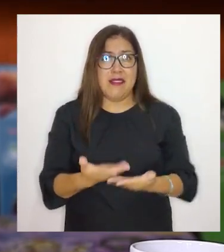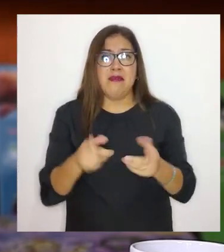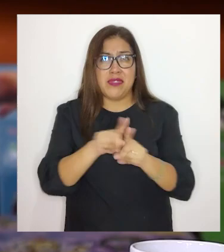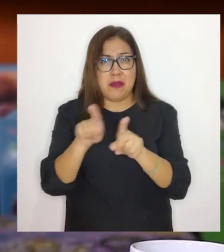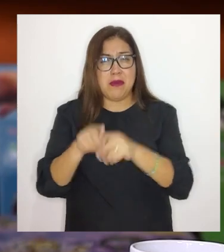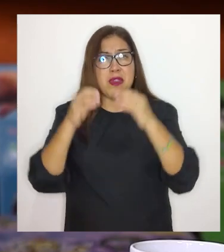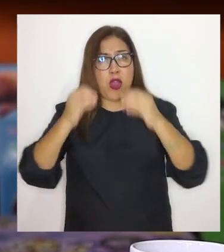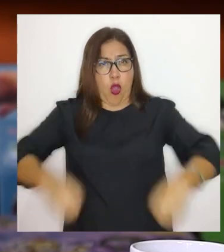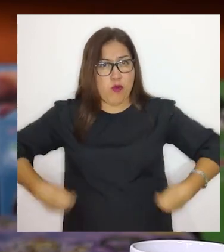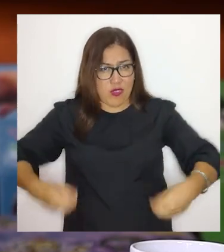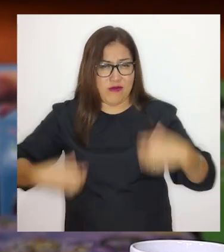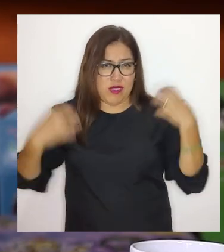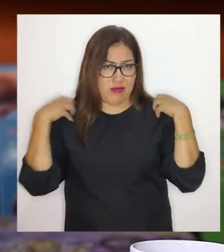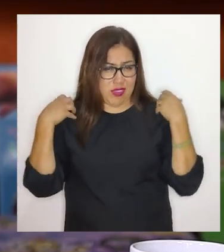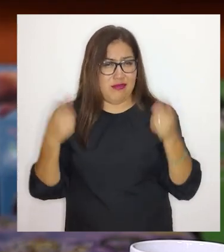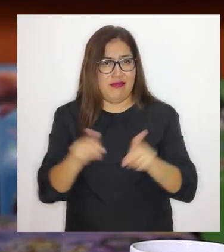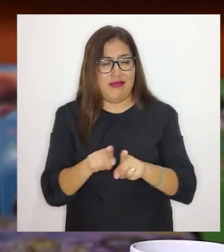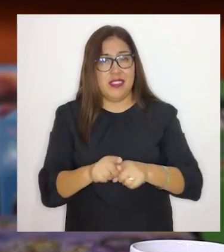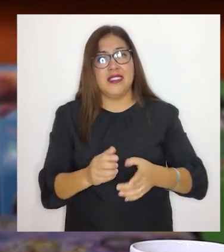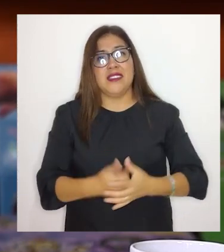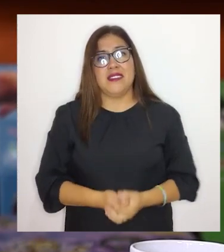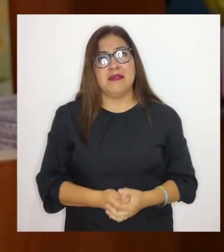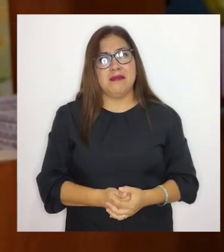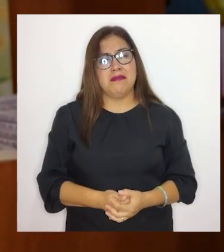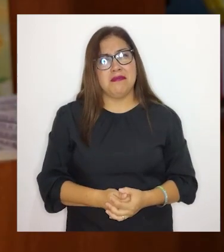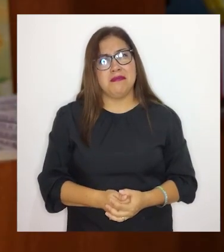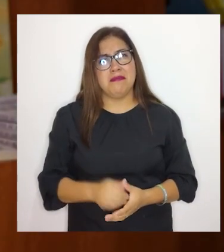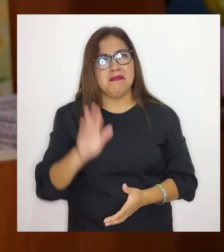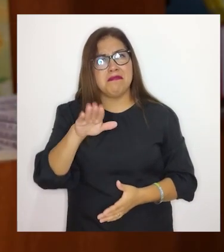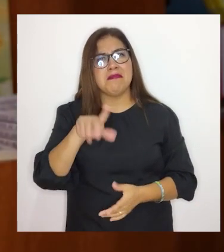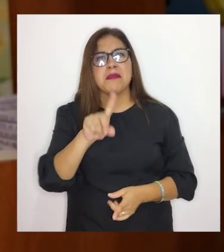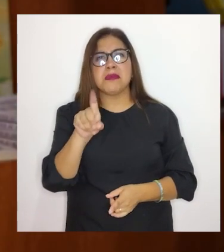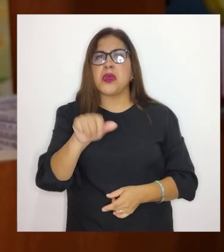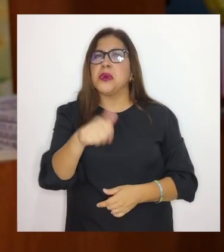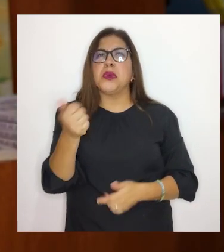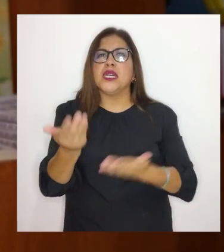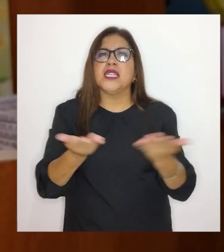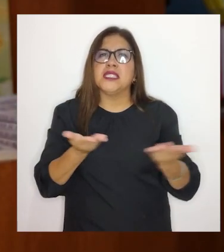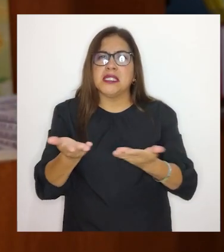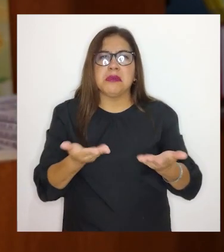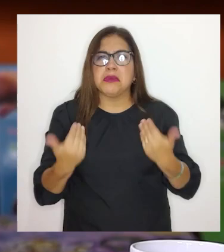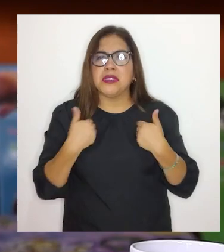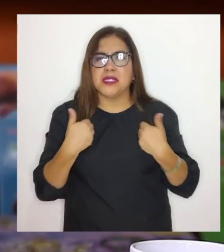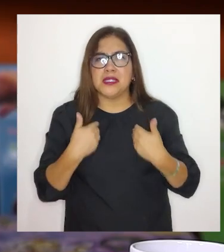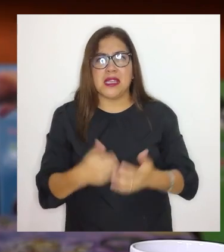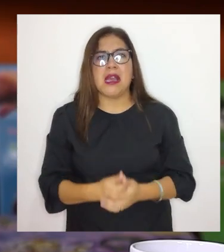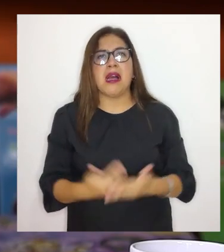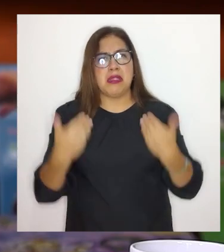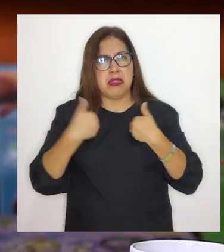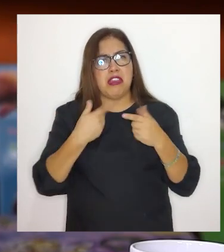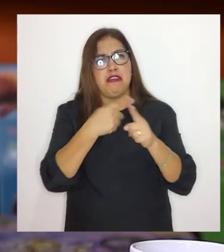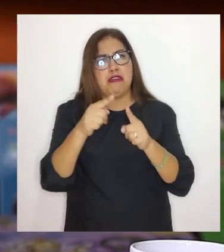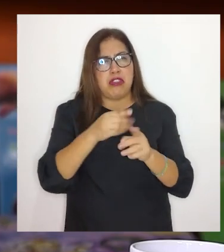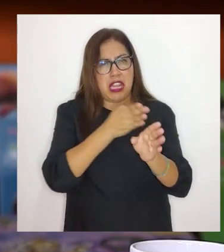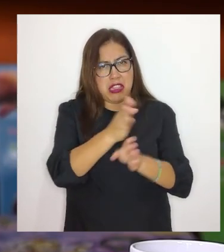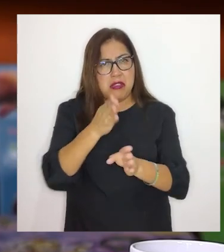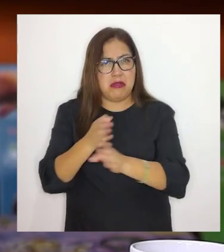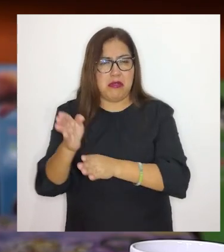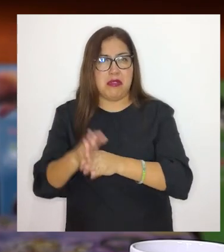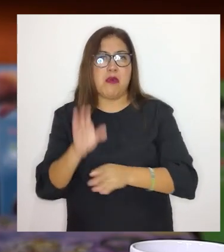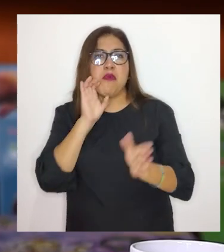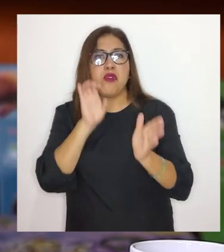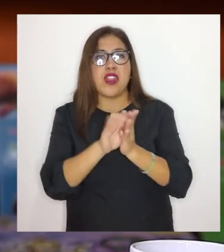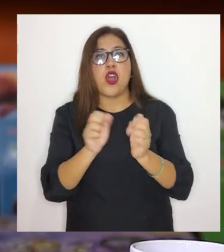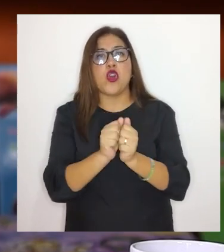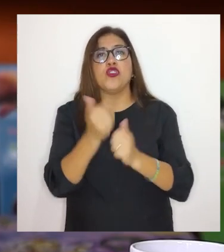con discapacidad y las OMAPEDS en los municipios. ¿Y qué otro servicio? Bueno, tenemos varias líneas. Por ejemplo,